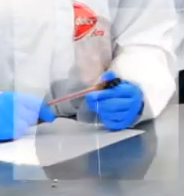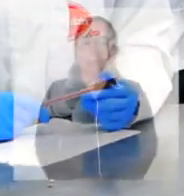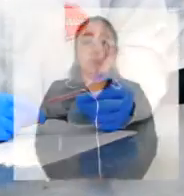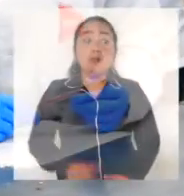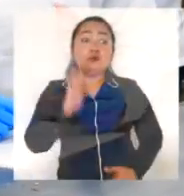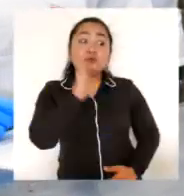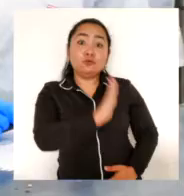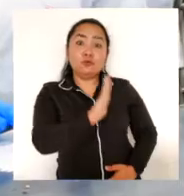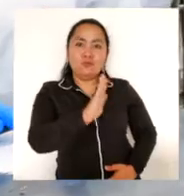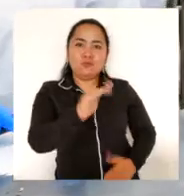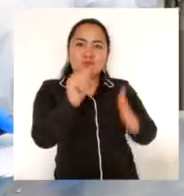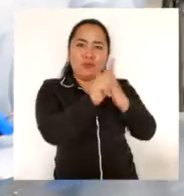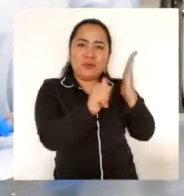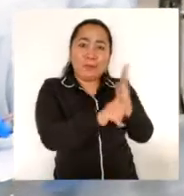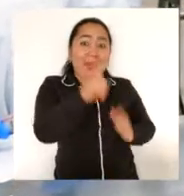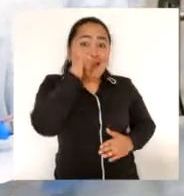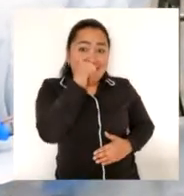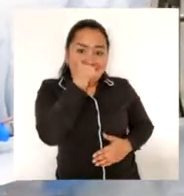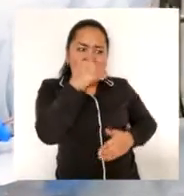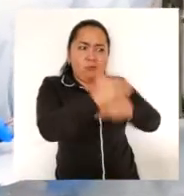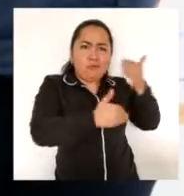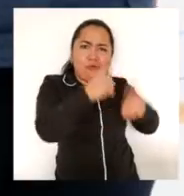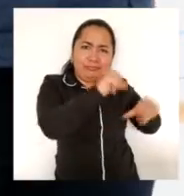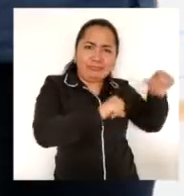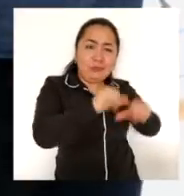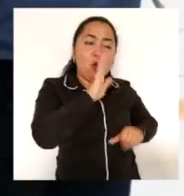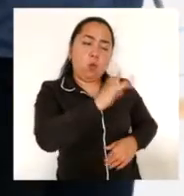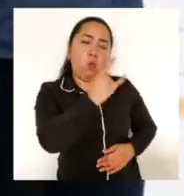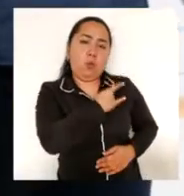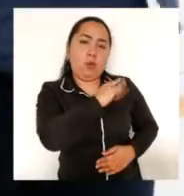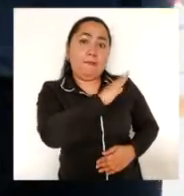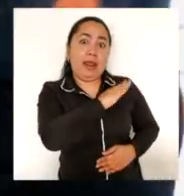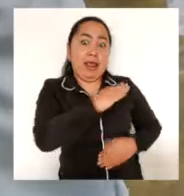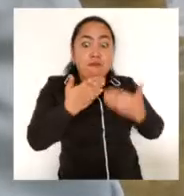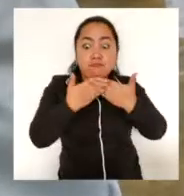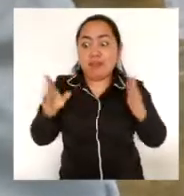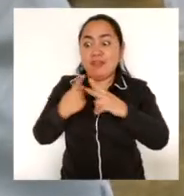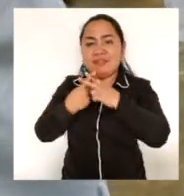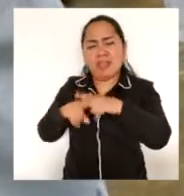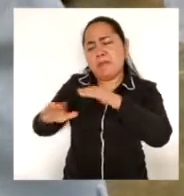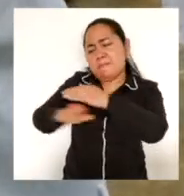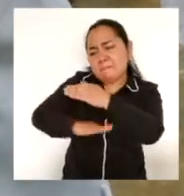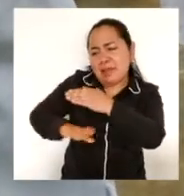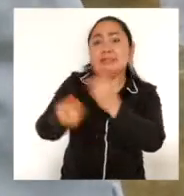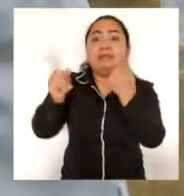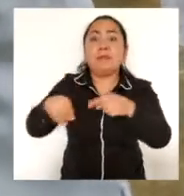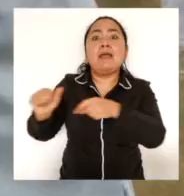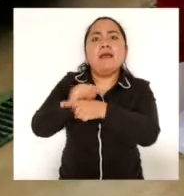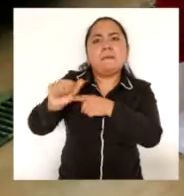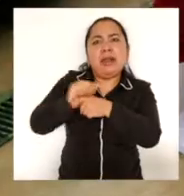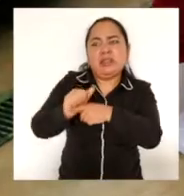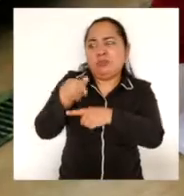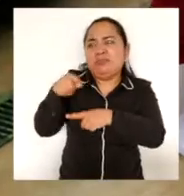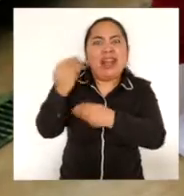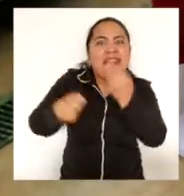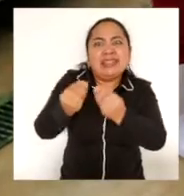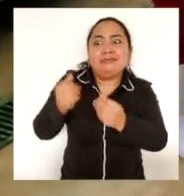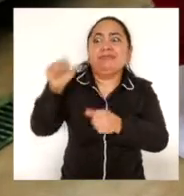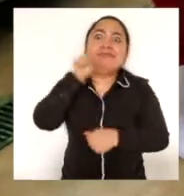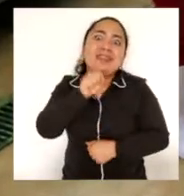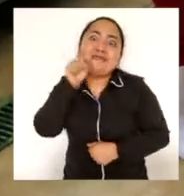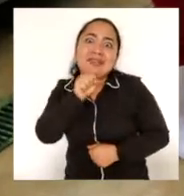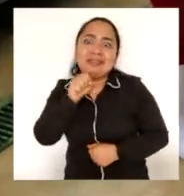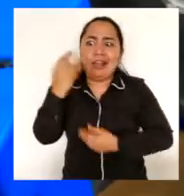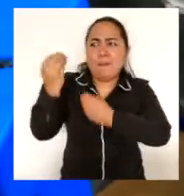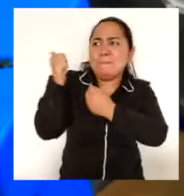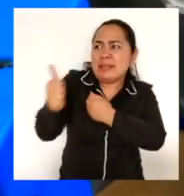El Programa de Ingeniería de Procesos de la Universidad Mariana ofreció el taller básico práctico de elaboración de cerveza, donde los participantes